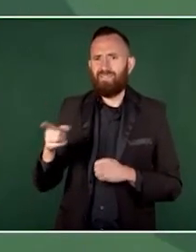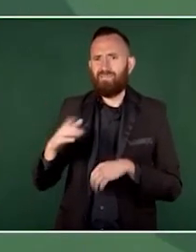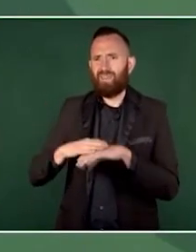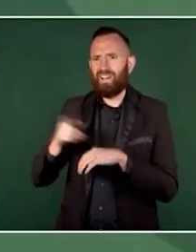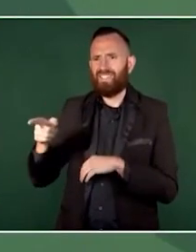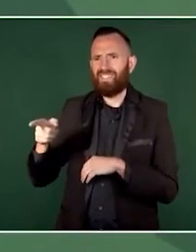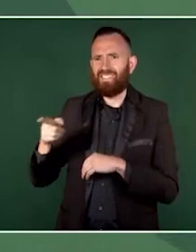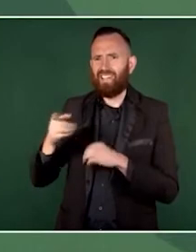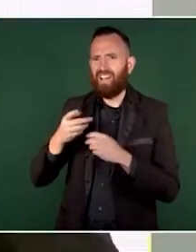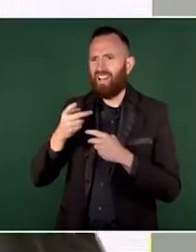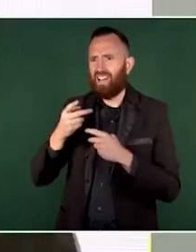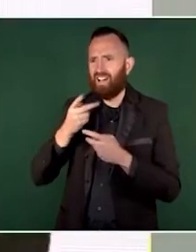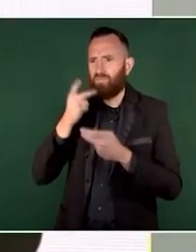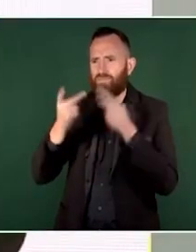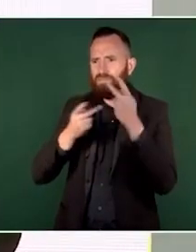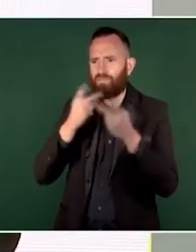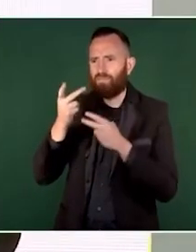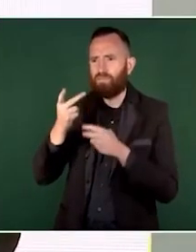entonces